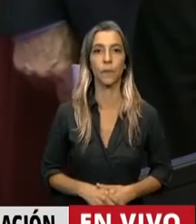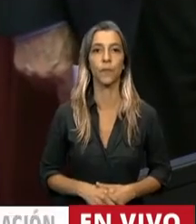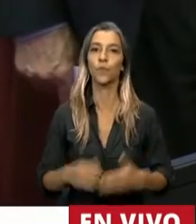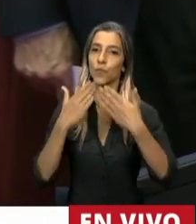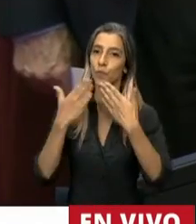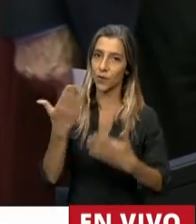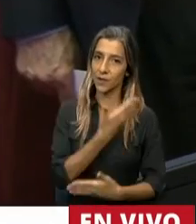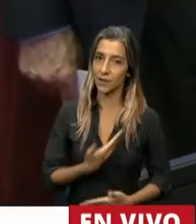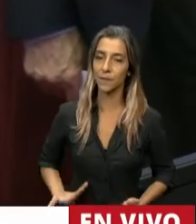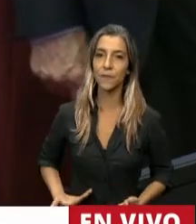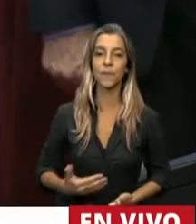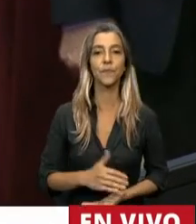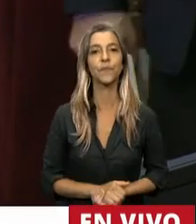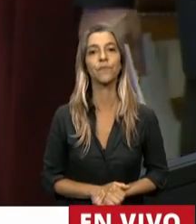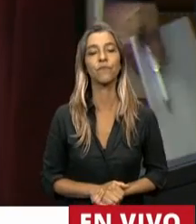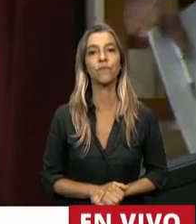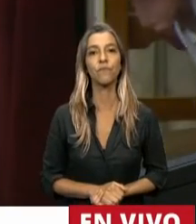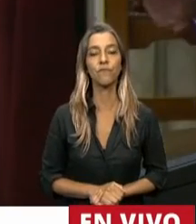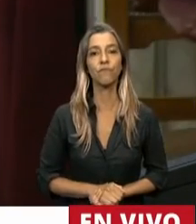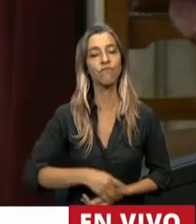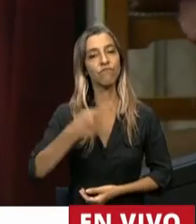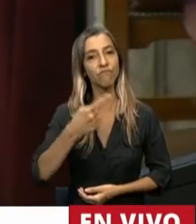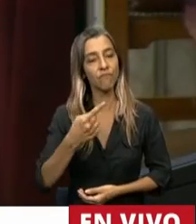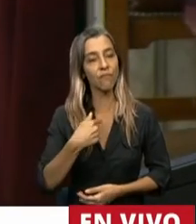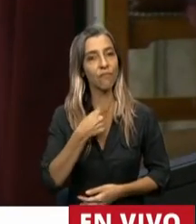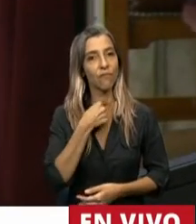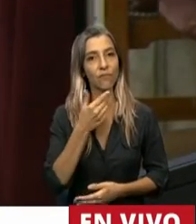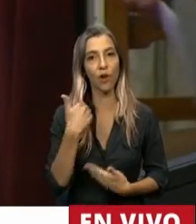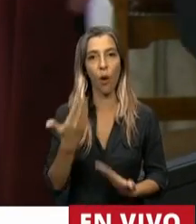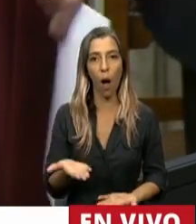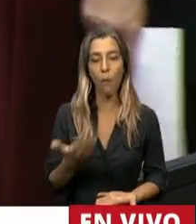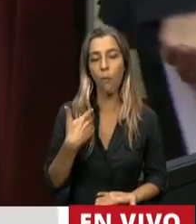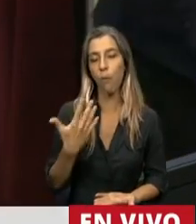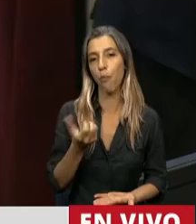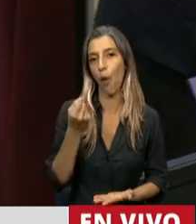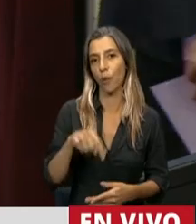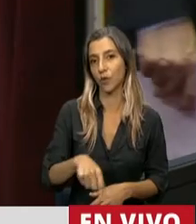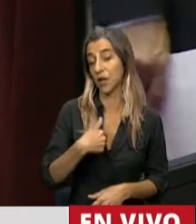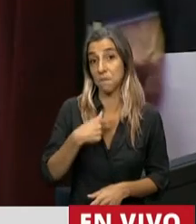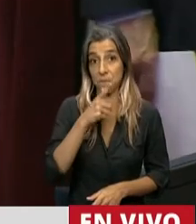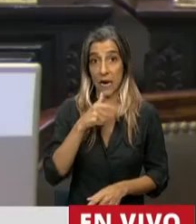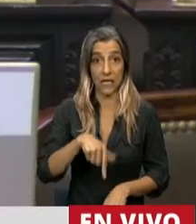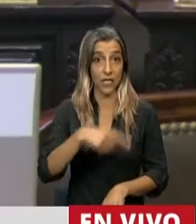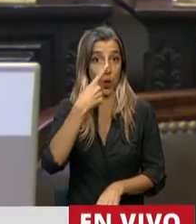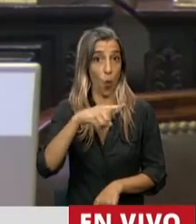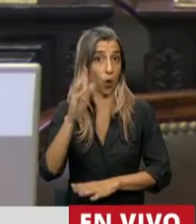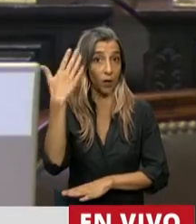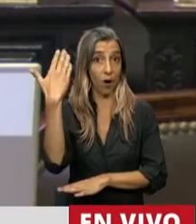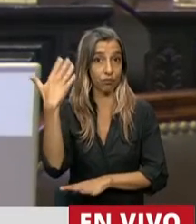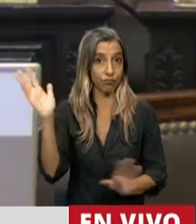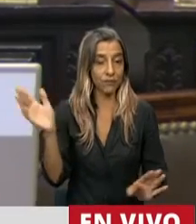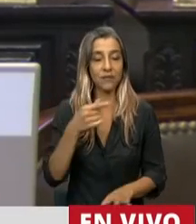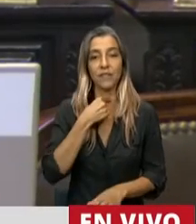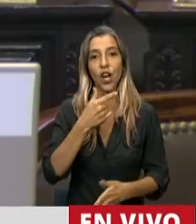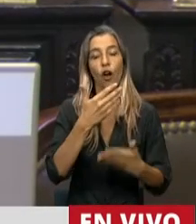Muchas gracias, señor Presidente. Primero, aprovechar, creo que como último orador de la noche, para volver a felicitar por última vez